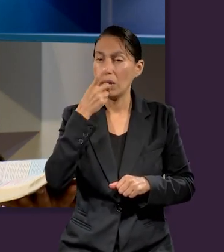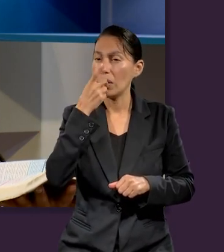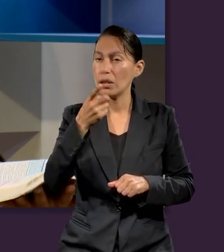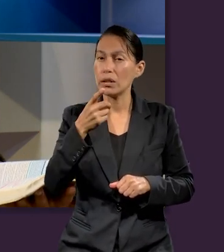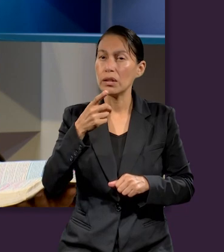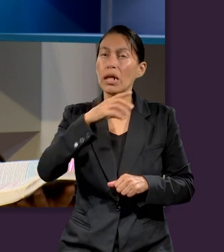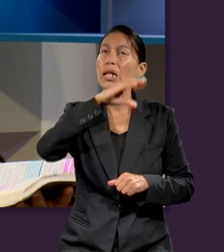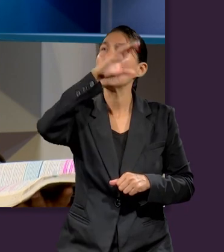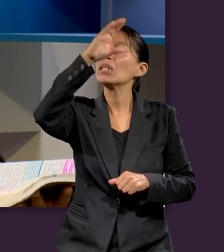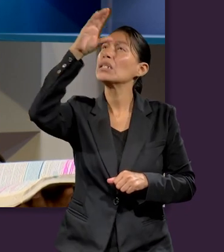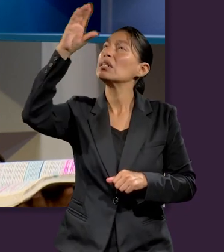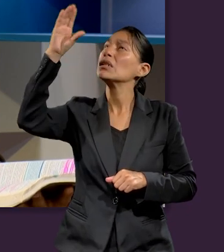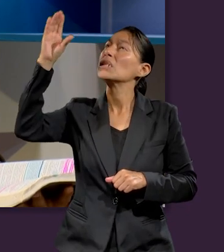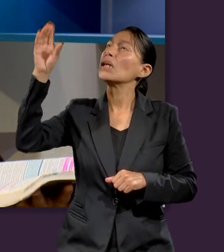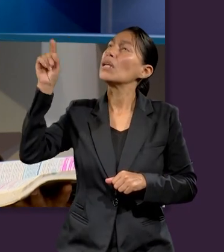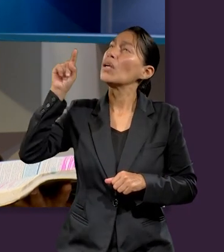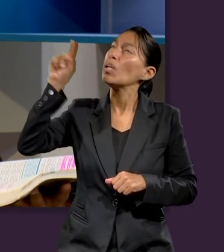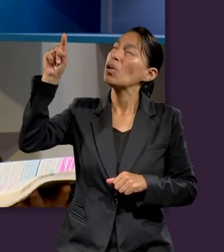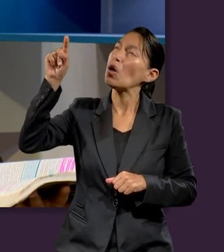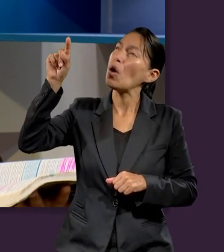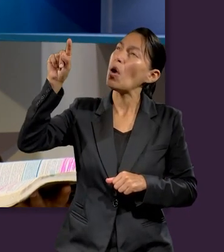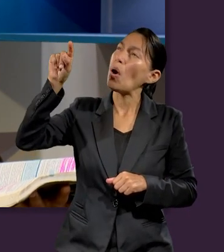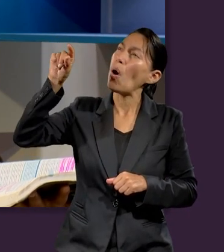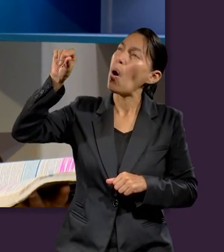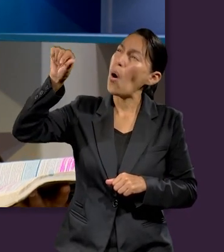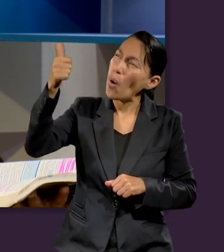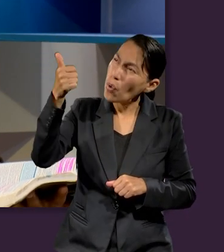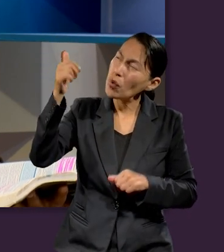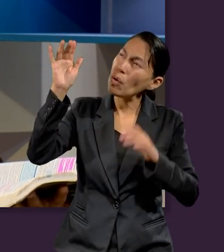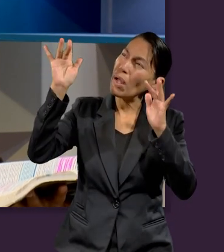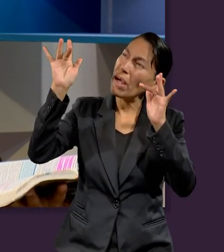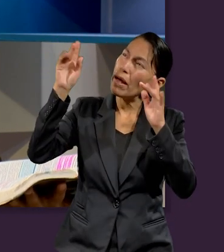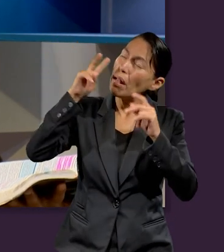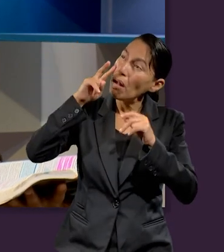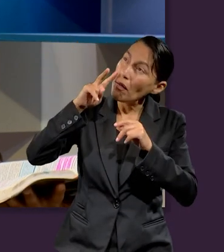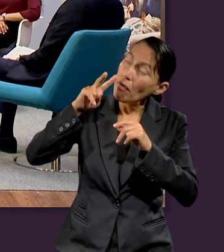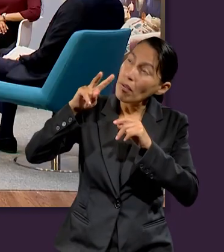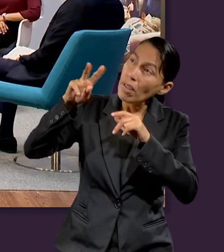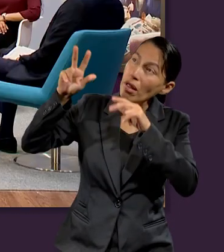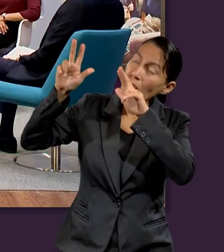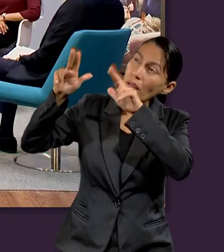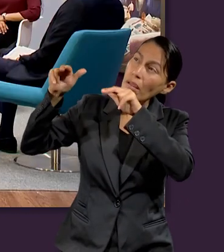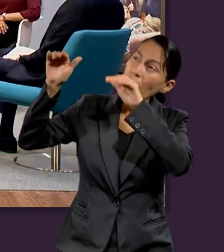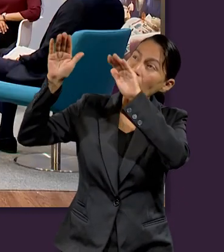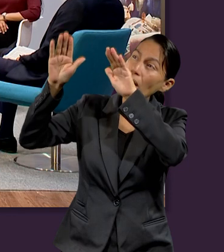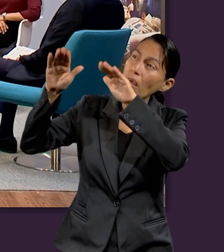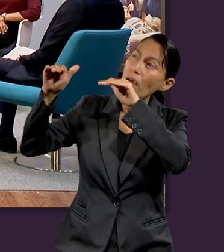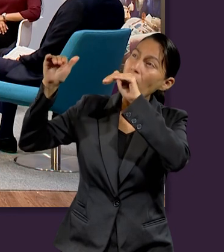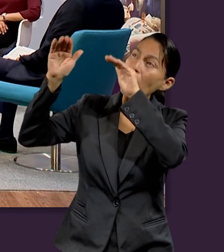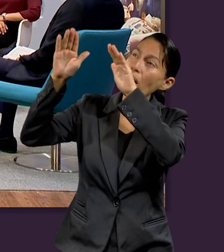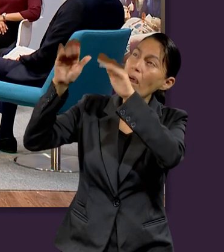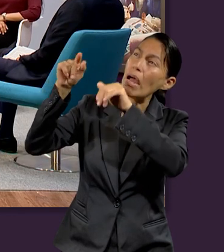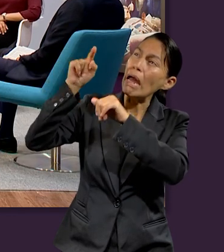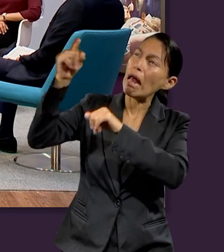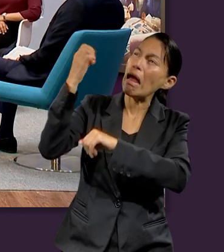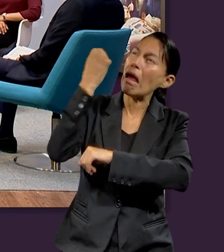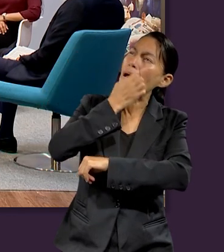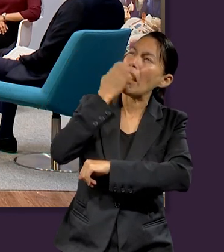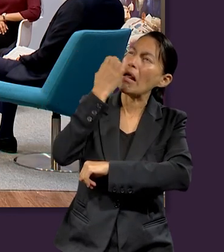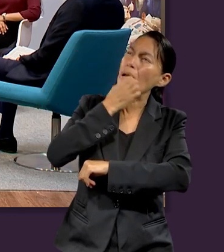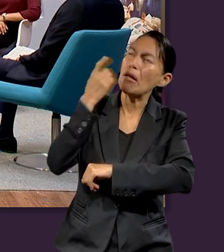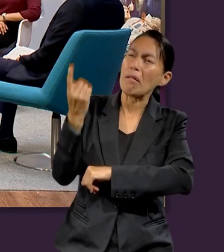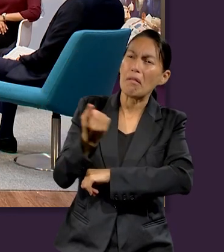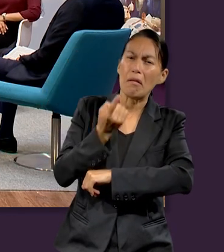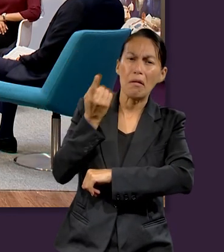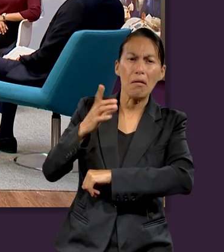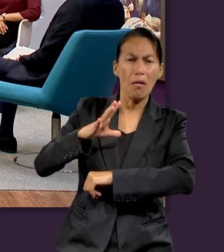vi volar por el medio del cielo a otro ángel que tenía el Evangelio eterno. ¿Y qué hacía